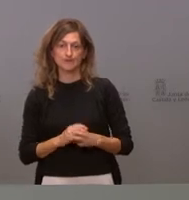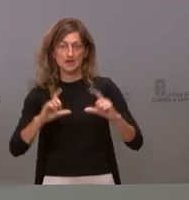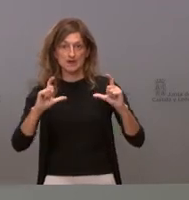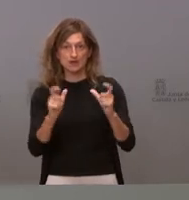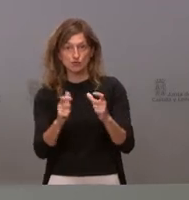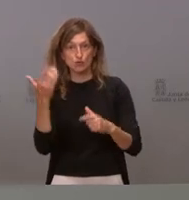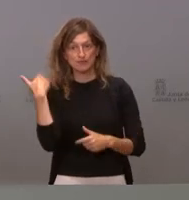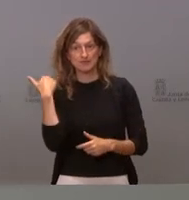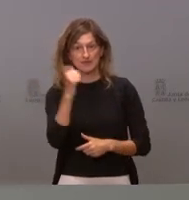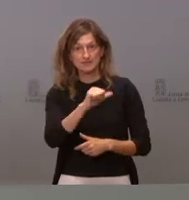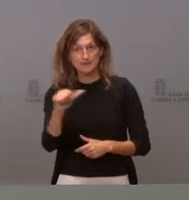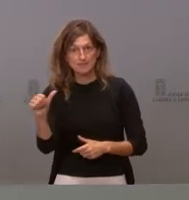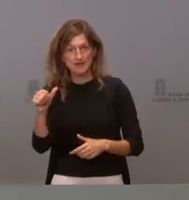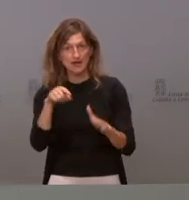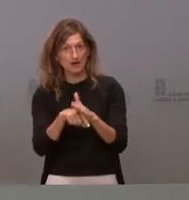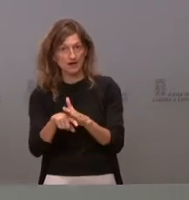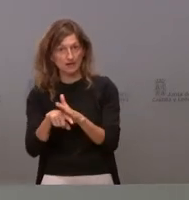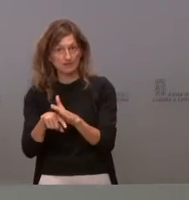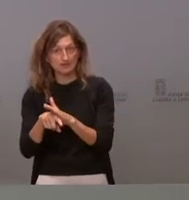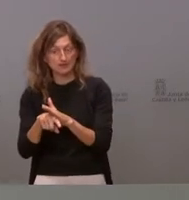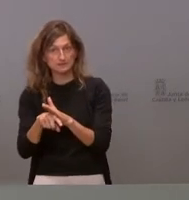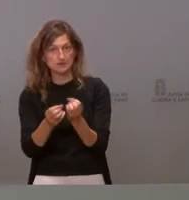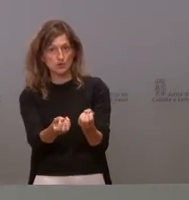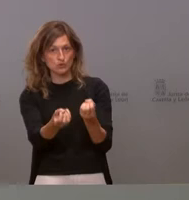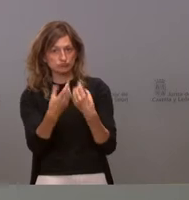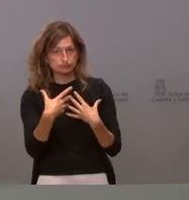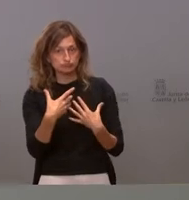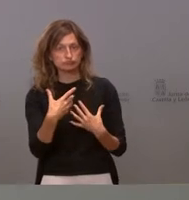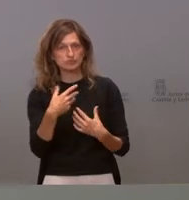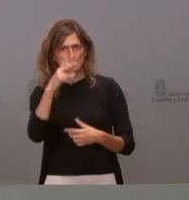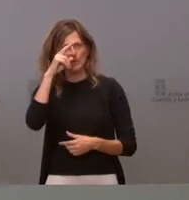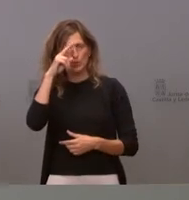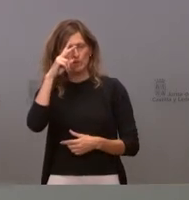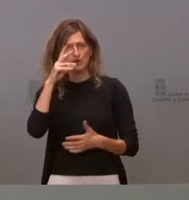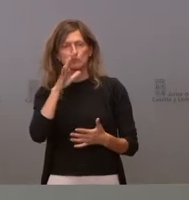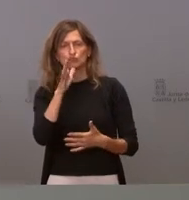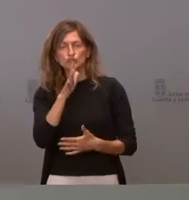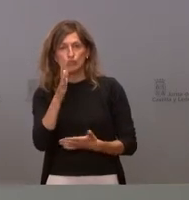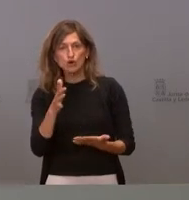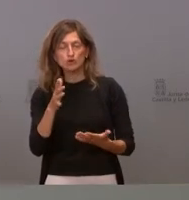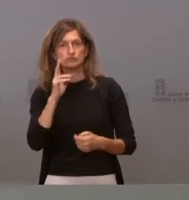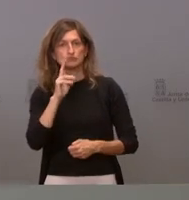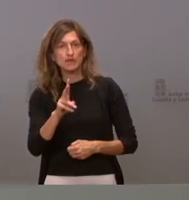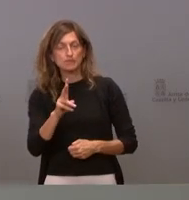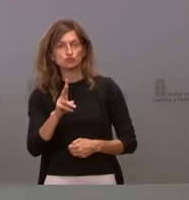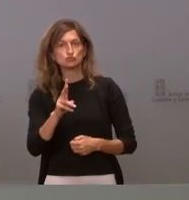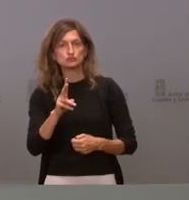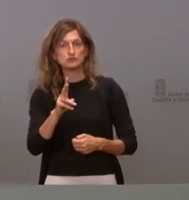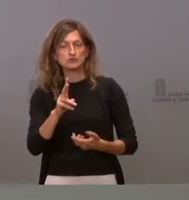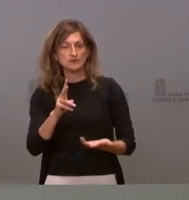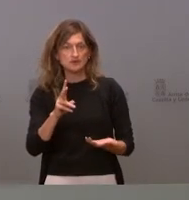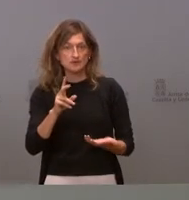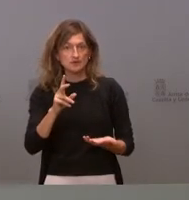la semana pasada, los gerentes nos transmitieron, nos trasladaron la preocupación por la aparición de algunas y que